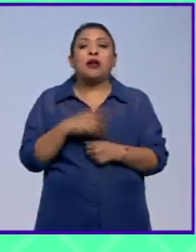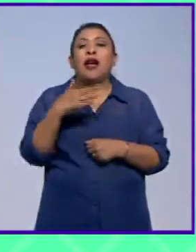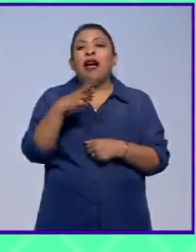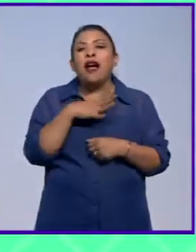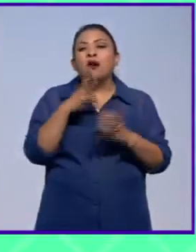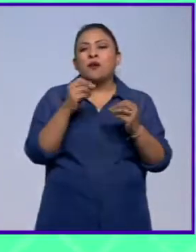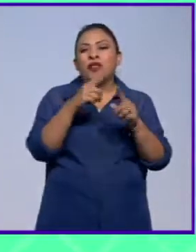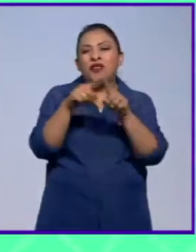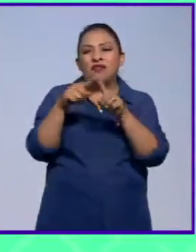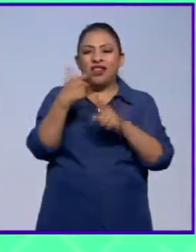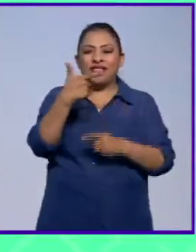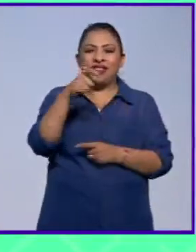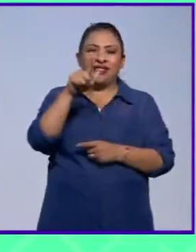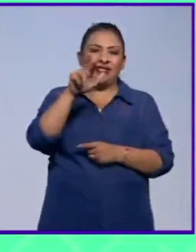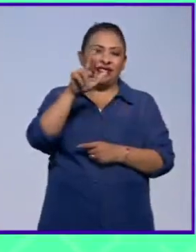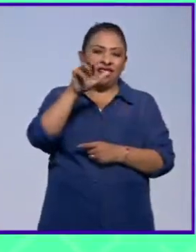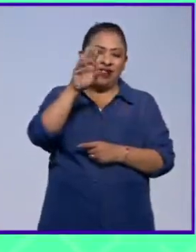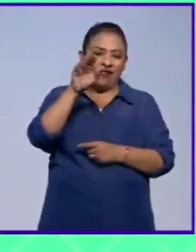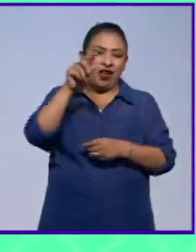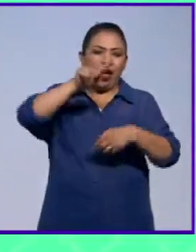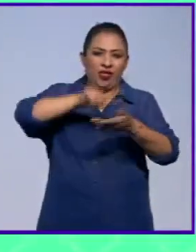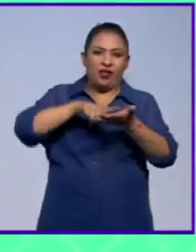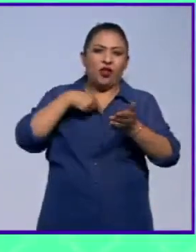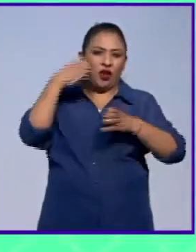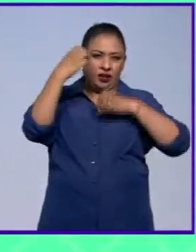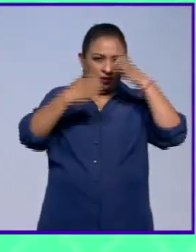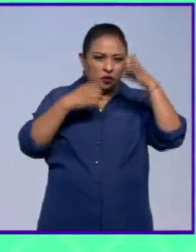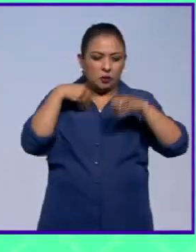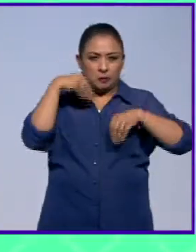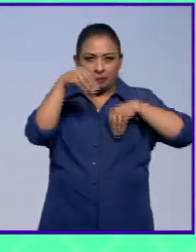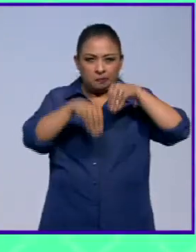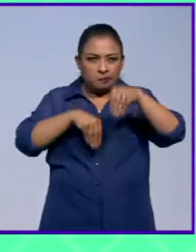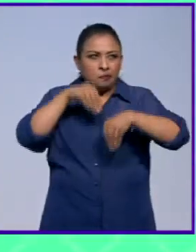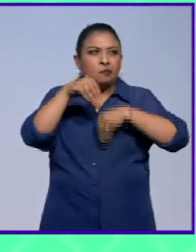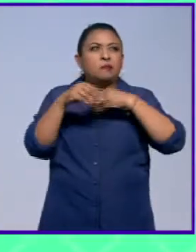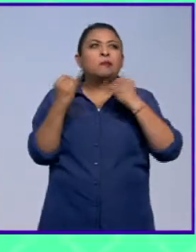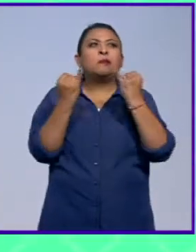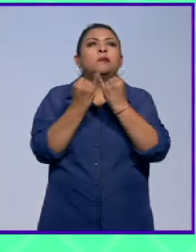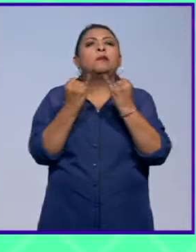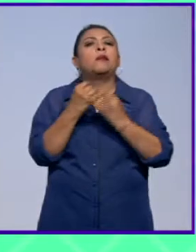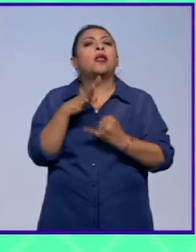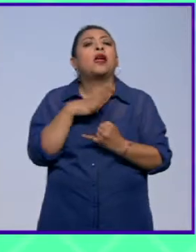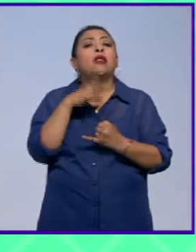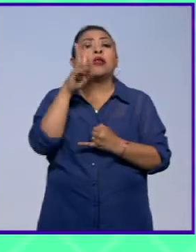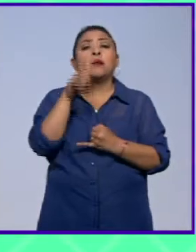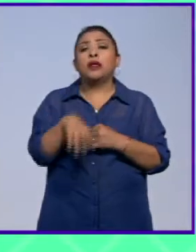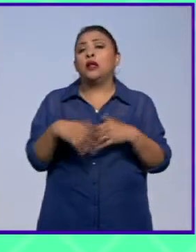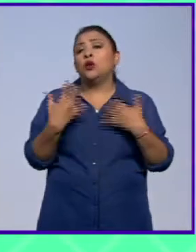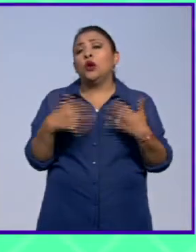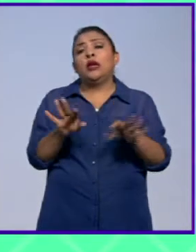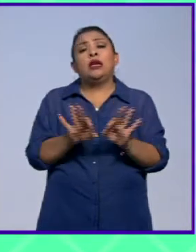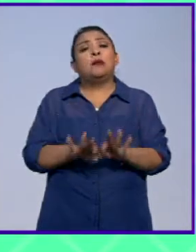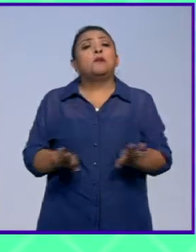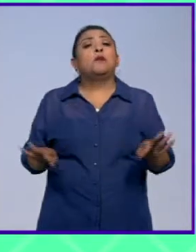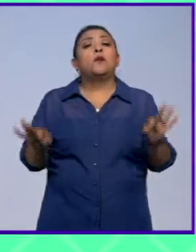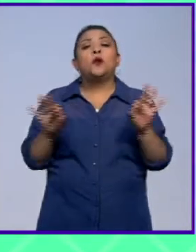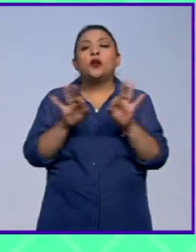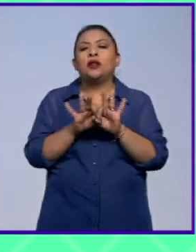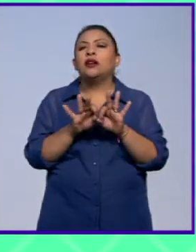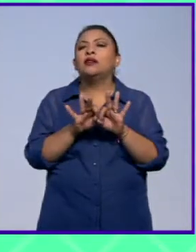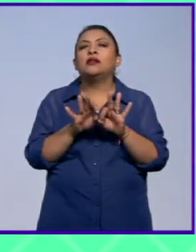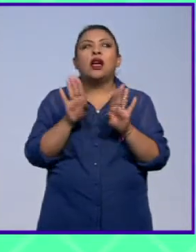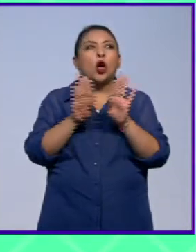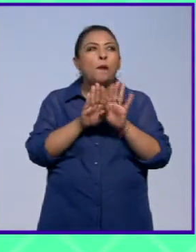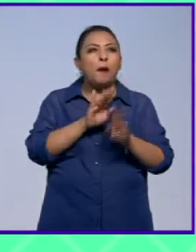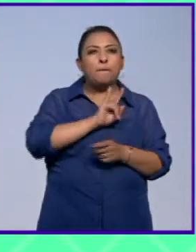serie de grabados que acompañan la exposición y que también tiene una importancia como están